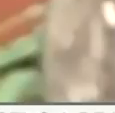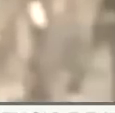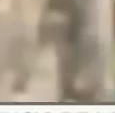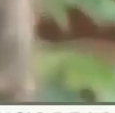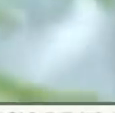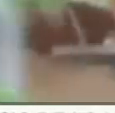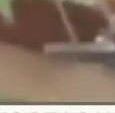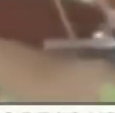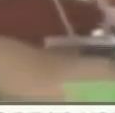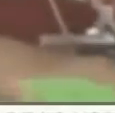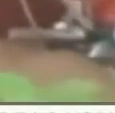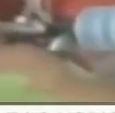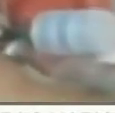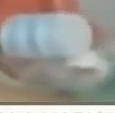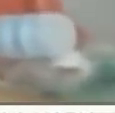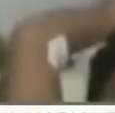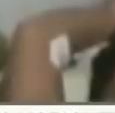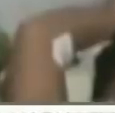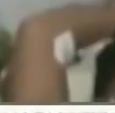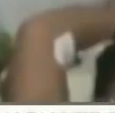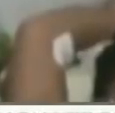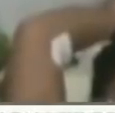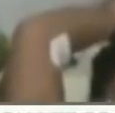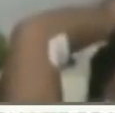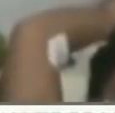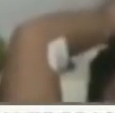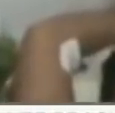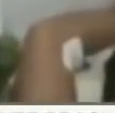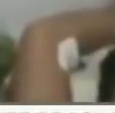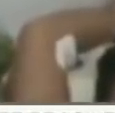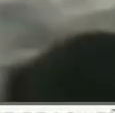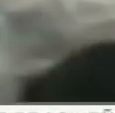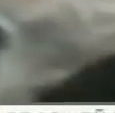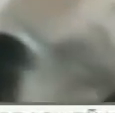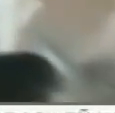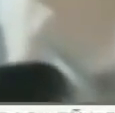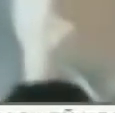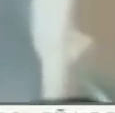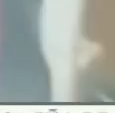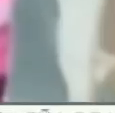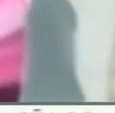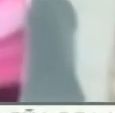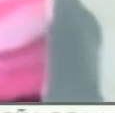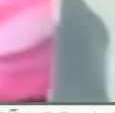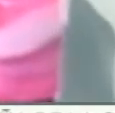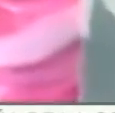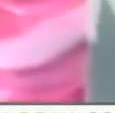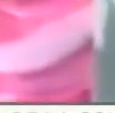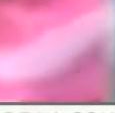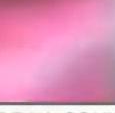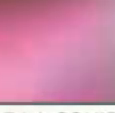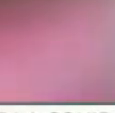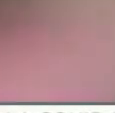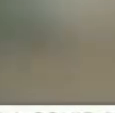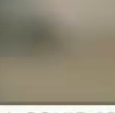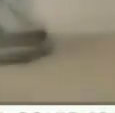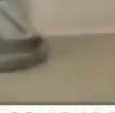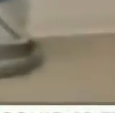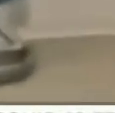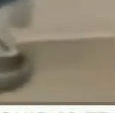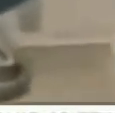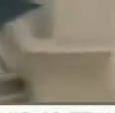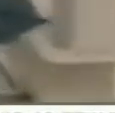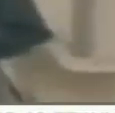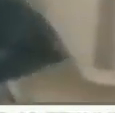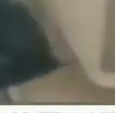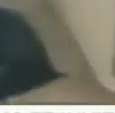tal es el caos, que hay decenas, de personas en filas, para ser entubados, y muchos de ellos, mueren en la